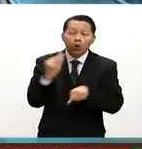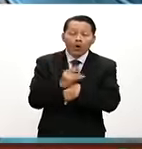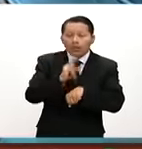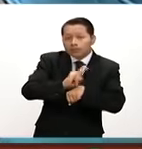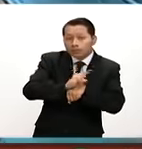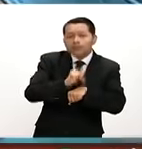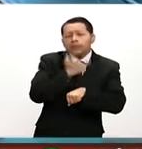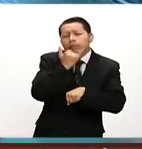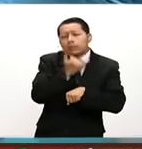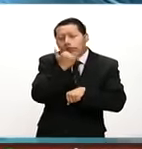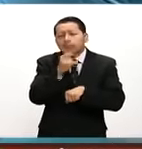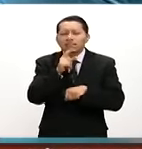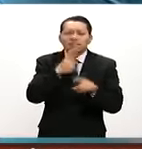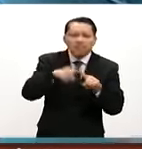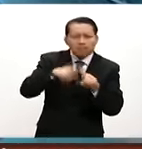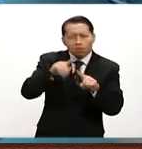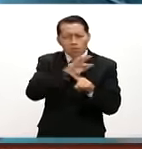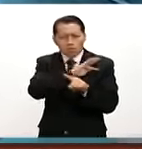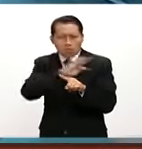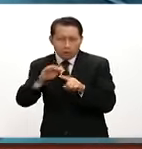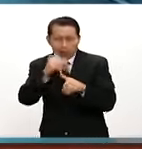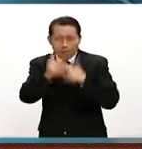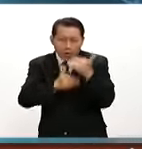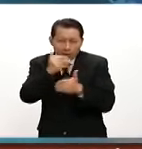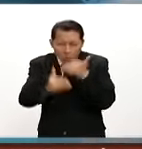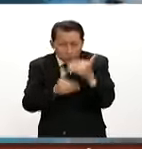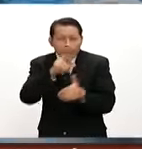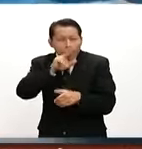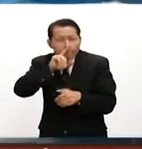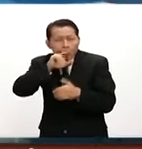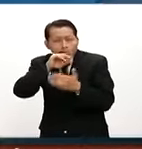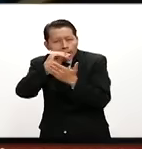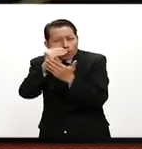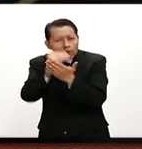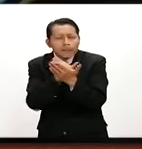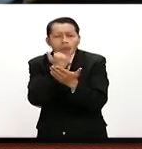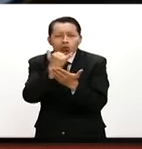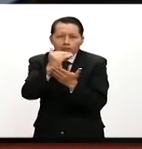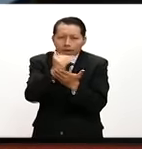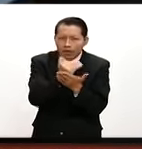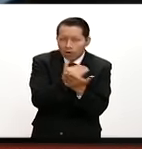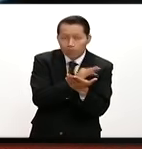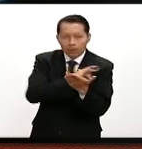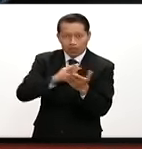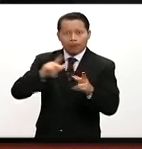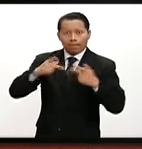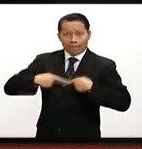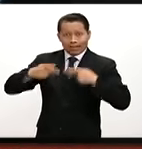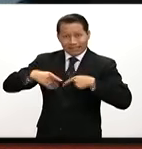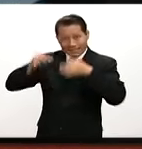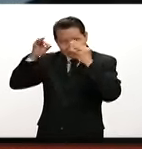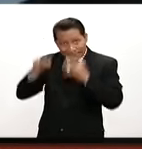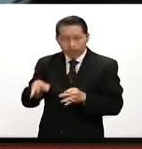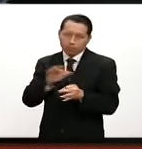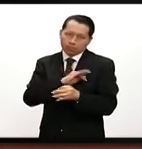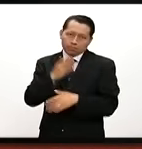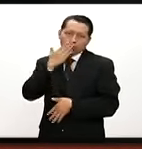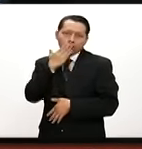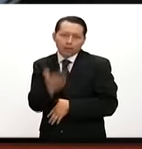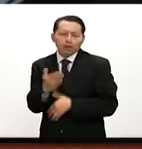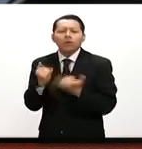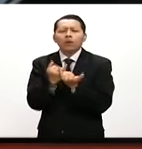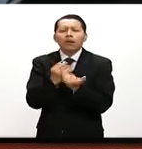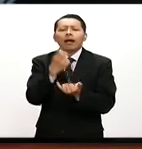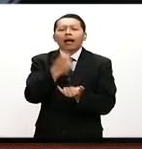médicos y de equivocaciones. Adicional, en la universidad estamos viendo aquí son simuladores humanos, pero contamos